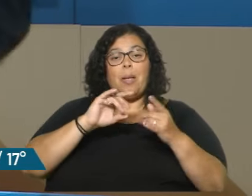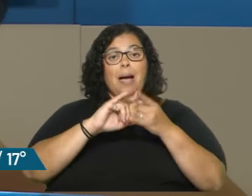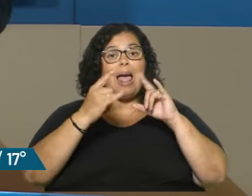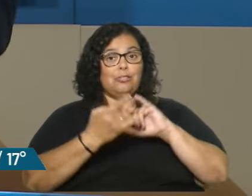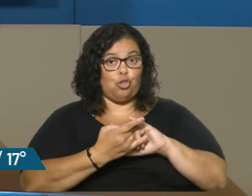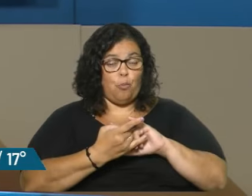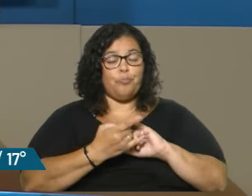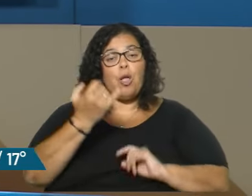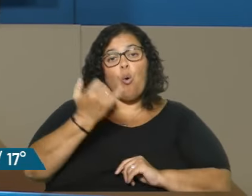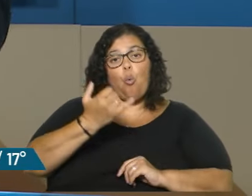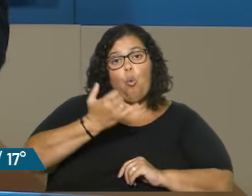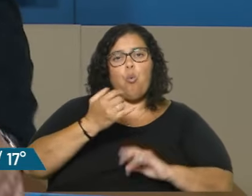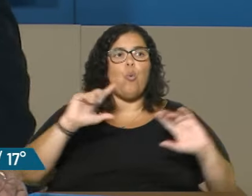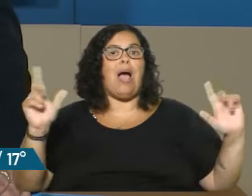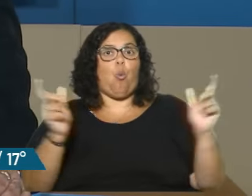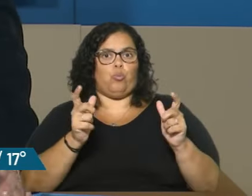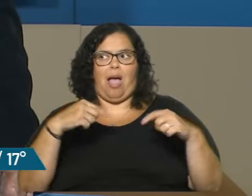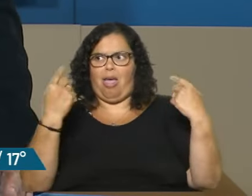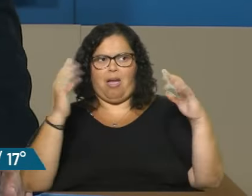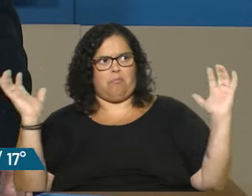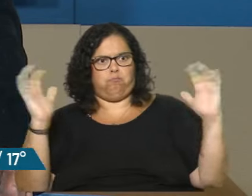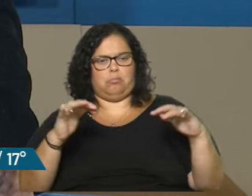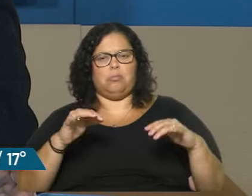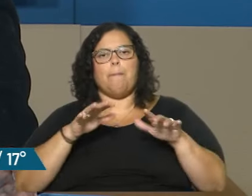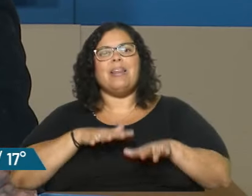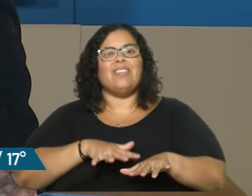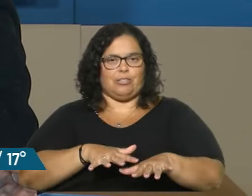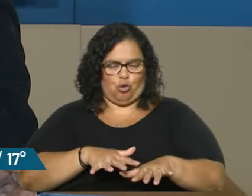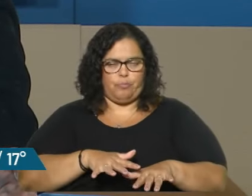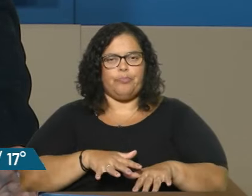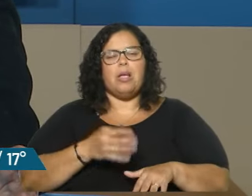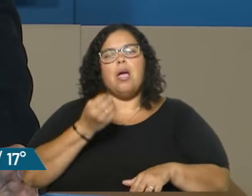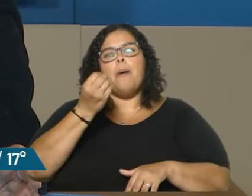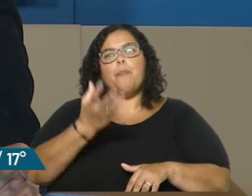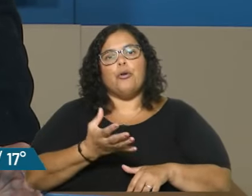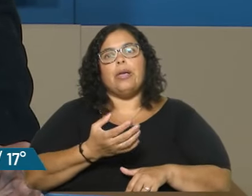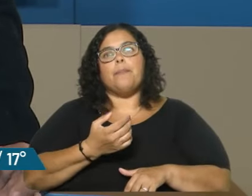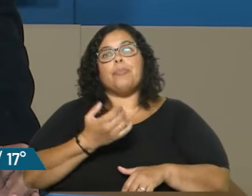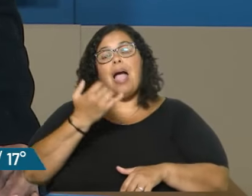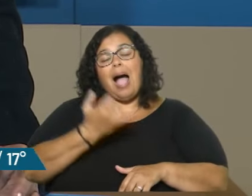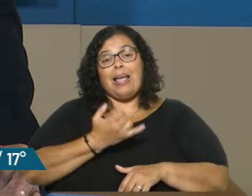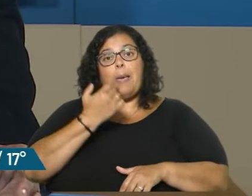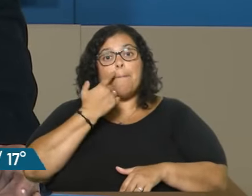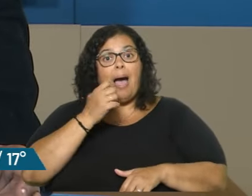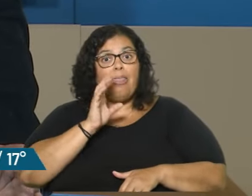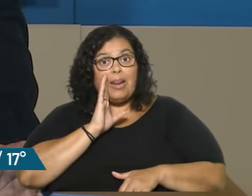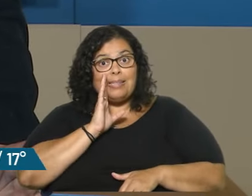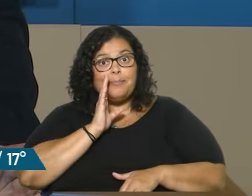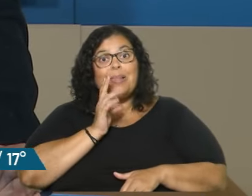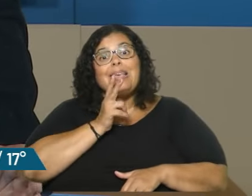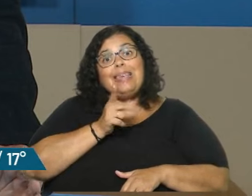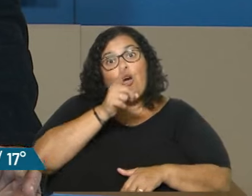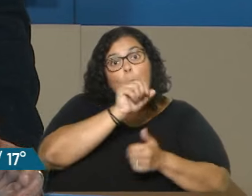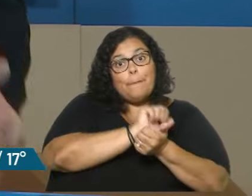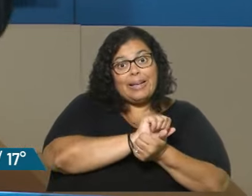juntada, ¿verdad?, una manifestación, porque hay muchos padres de hijos que están presos hace